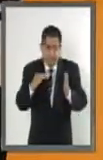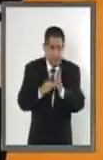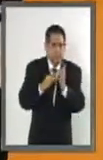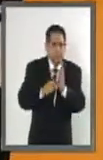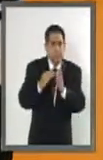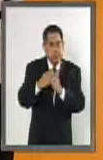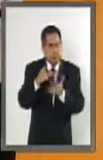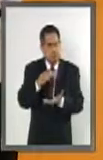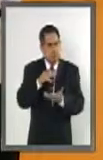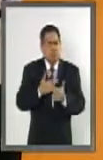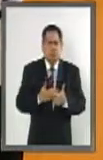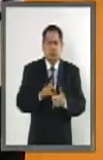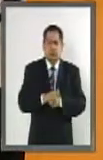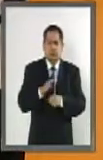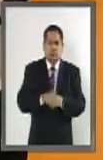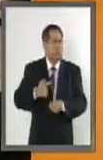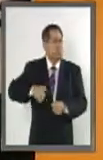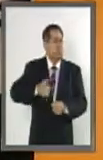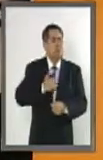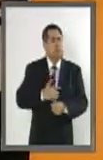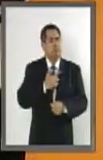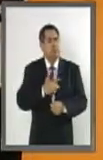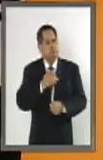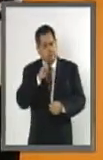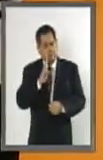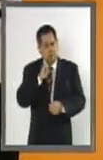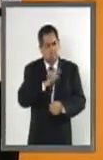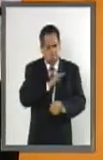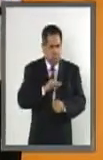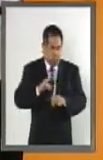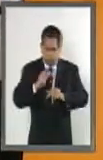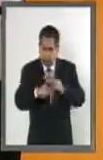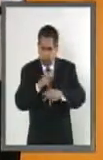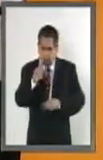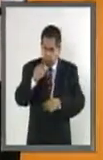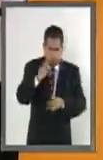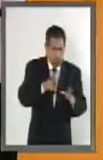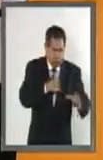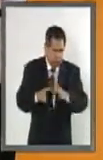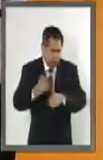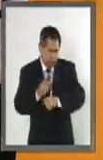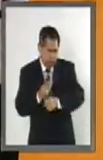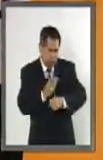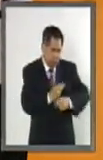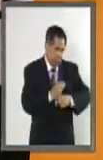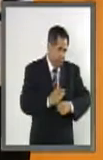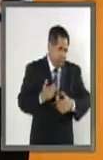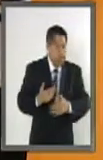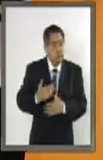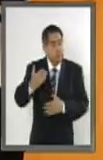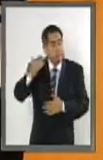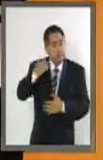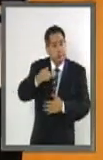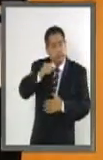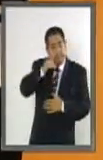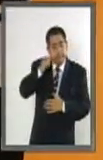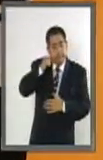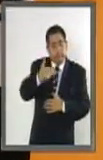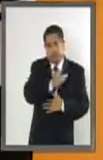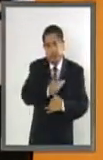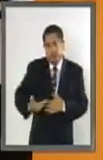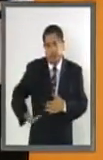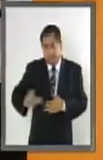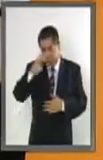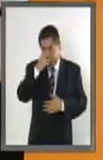que son lo que son estimamos nosotros que costaría un verdadero plan de reconstrucción. Lo que anunció el presidente de